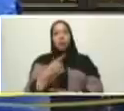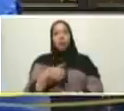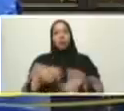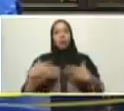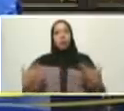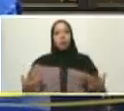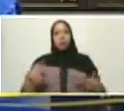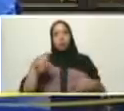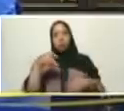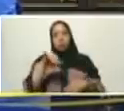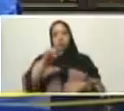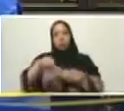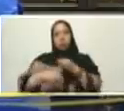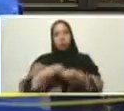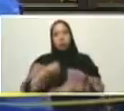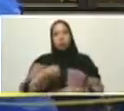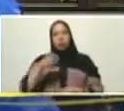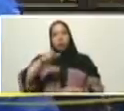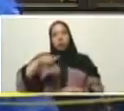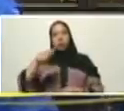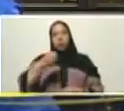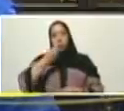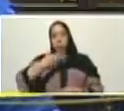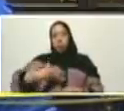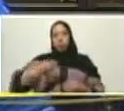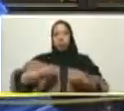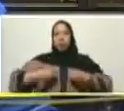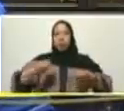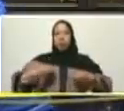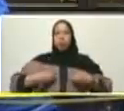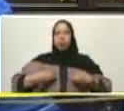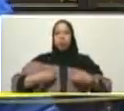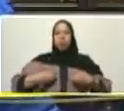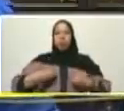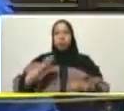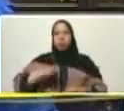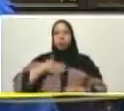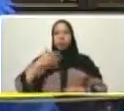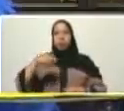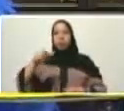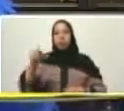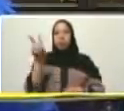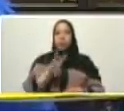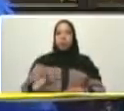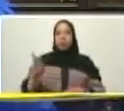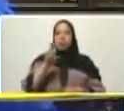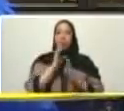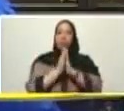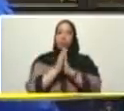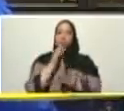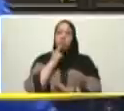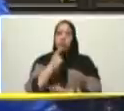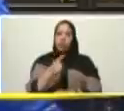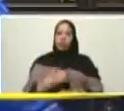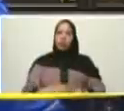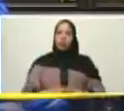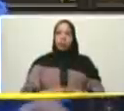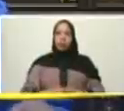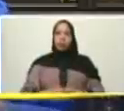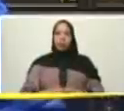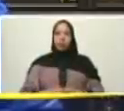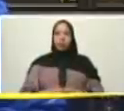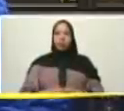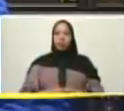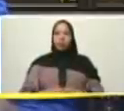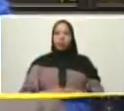sobre este órgano comunal del buen vivir en los urbanismos de la gran misión vivienda Venezuela por favor bueno